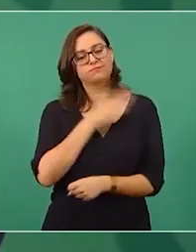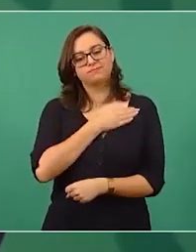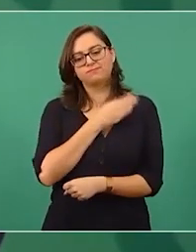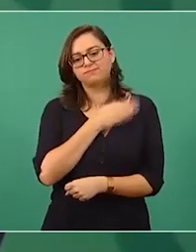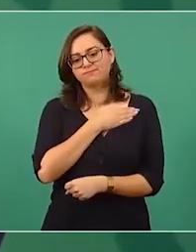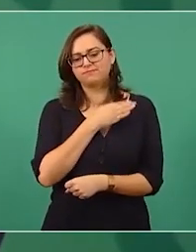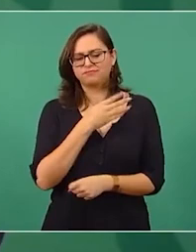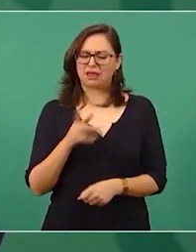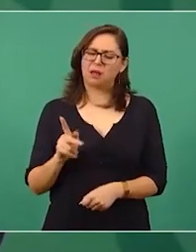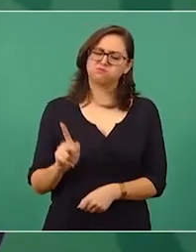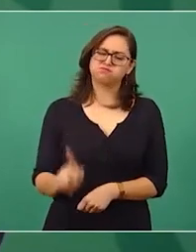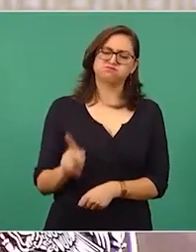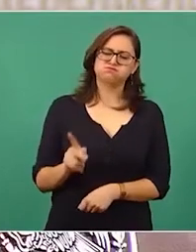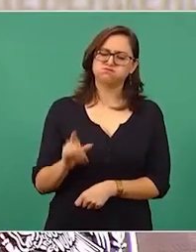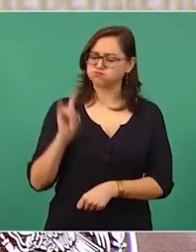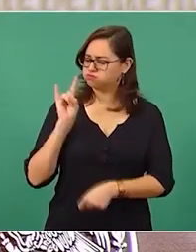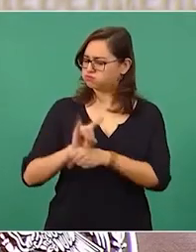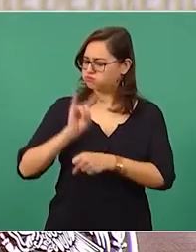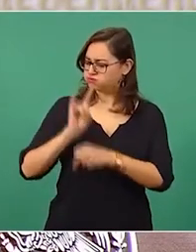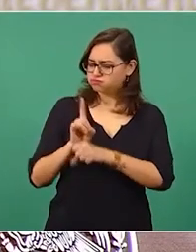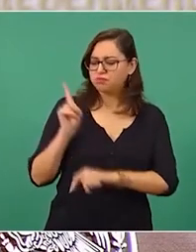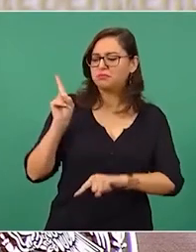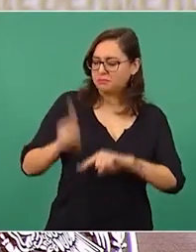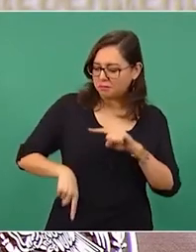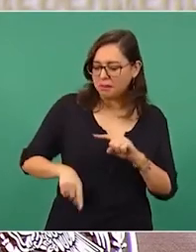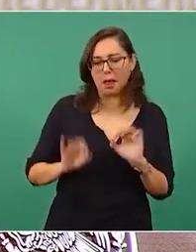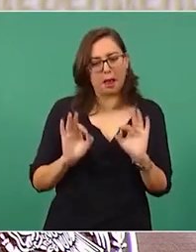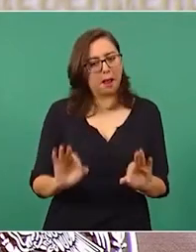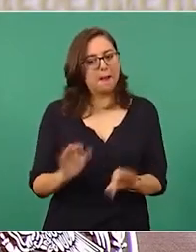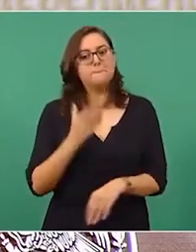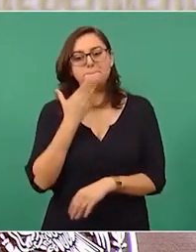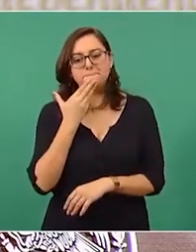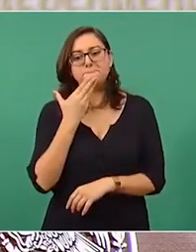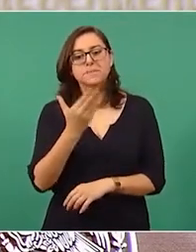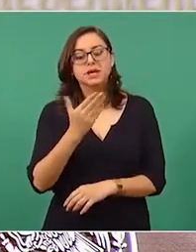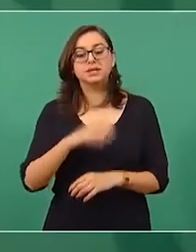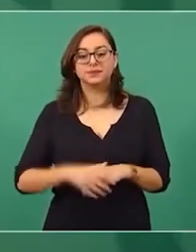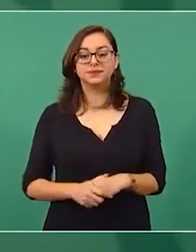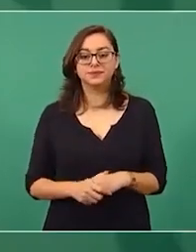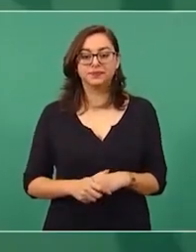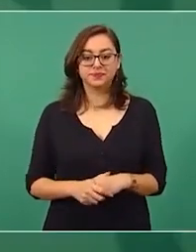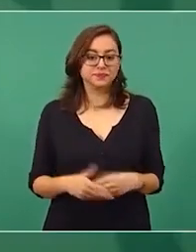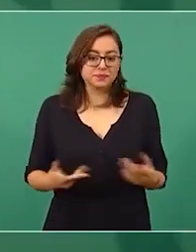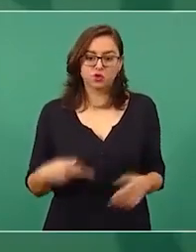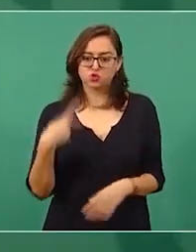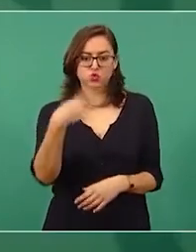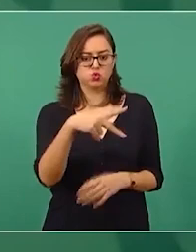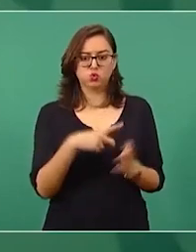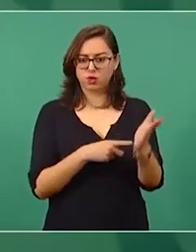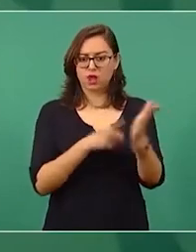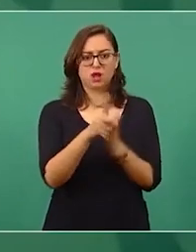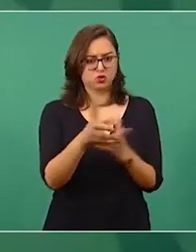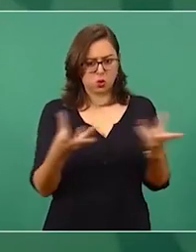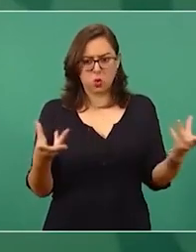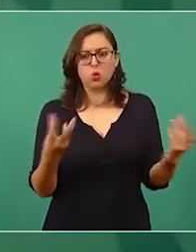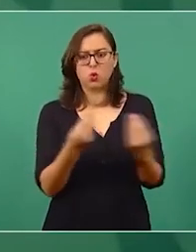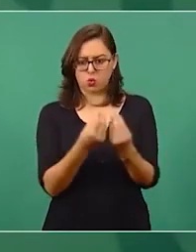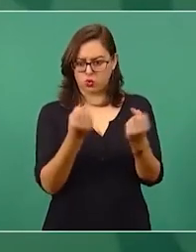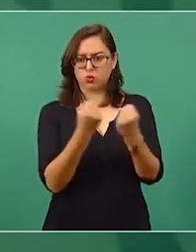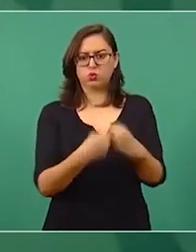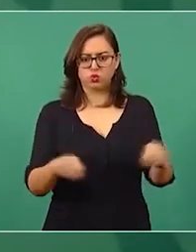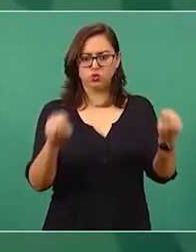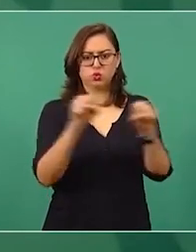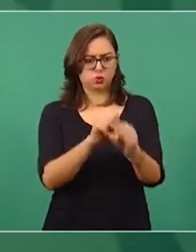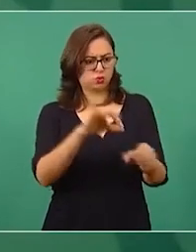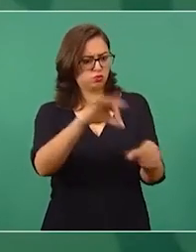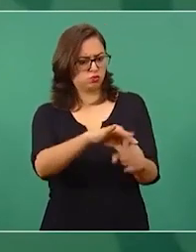nada de simulación y tienen todo el derecho de unirse en asociarse